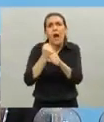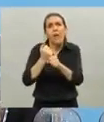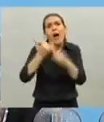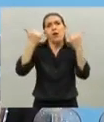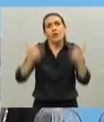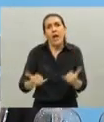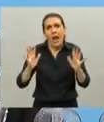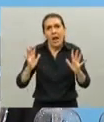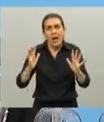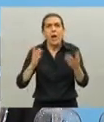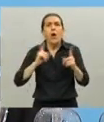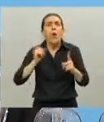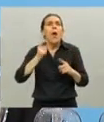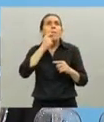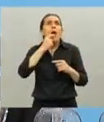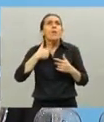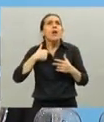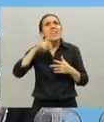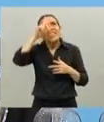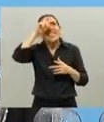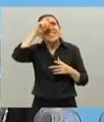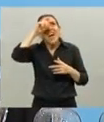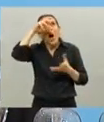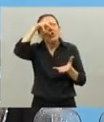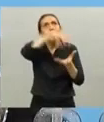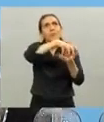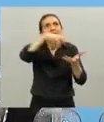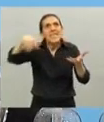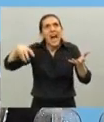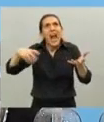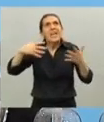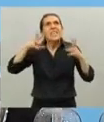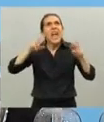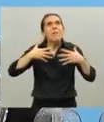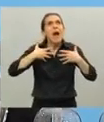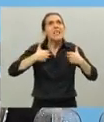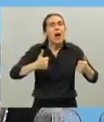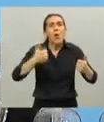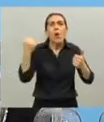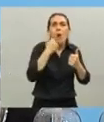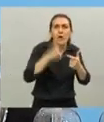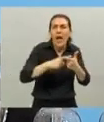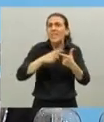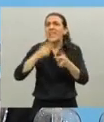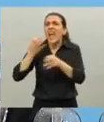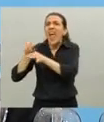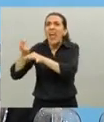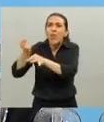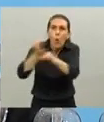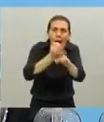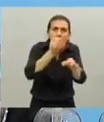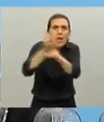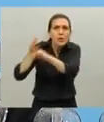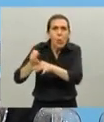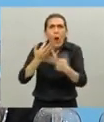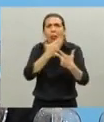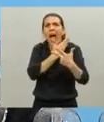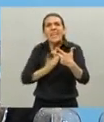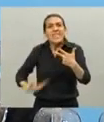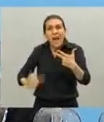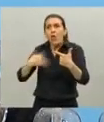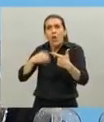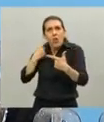que la salud no es un tema menor el Estado debe estar presente que la educación no es un tema menor el Estado debe estar presente